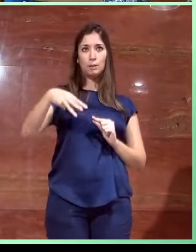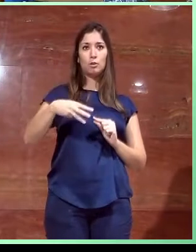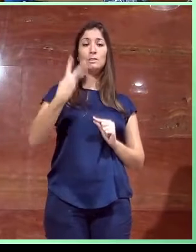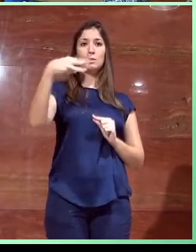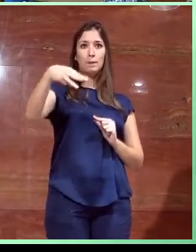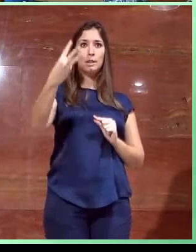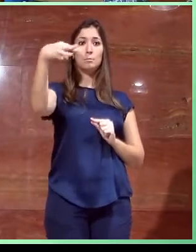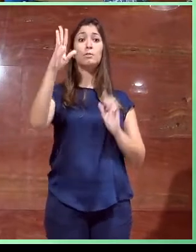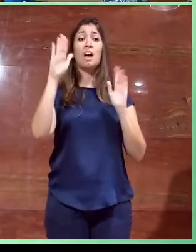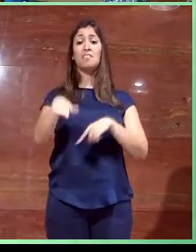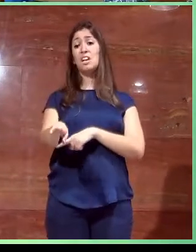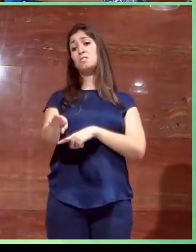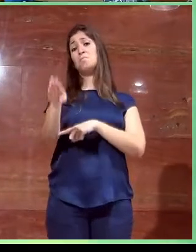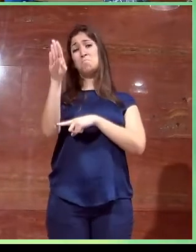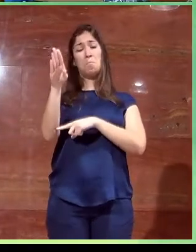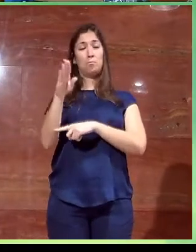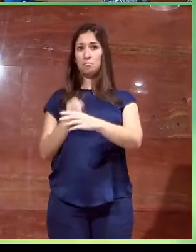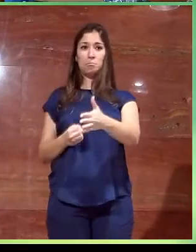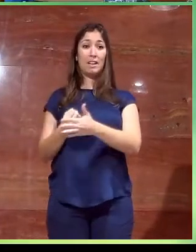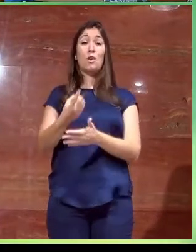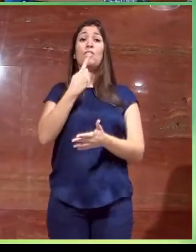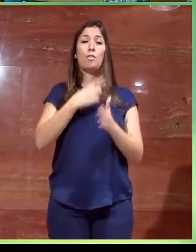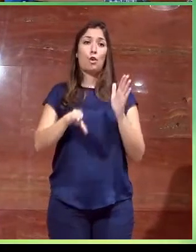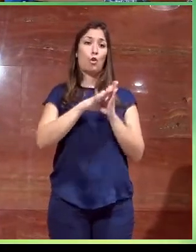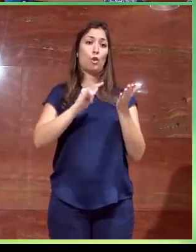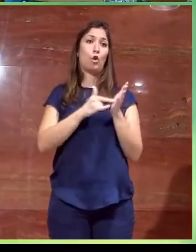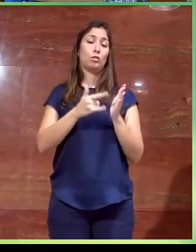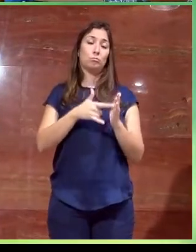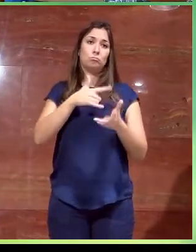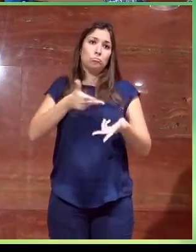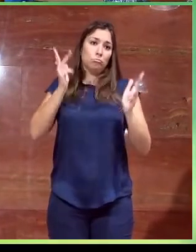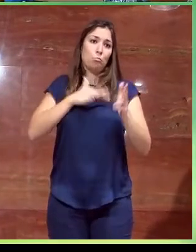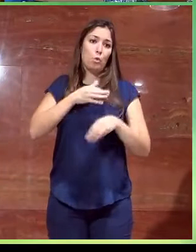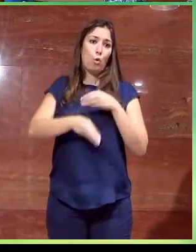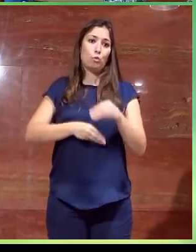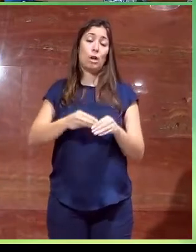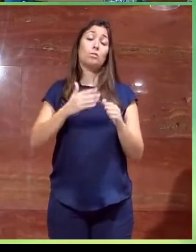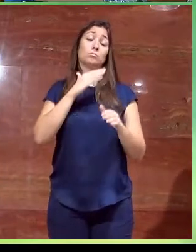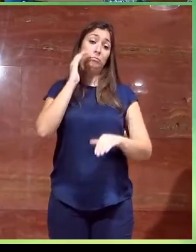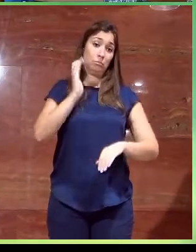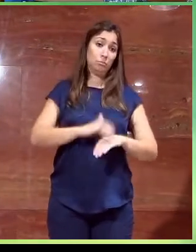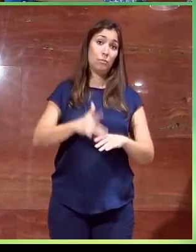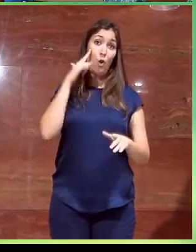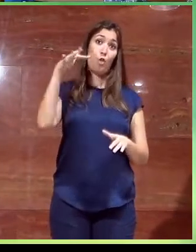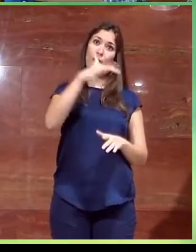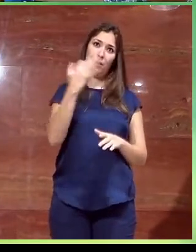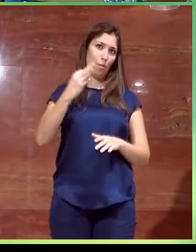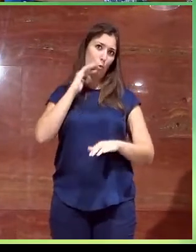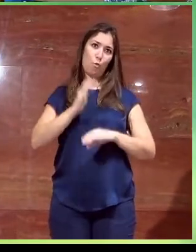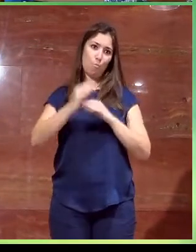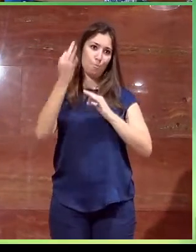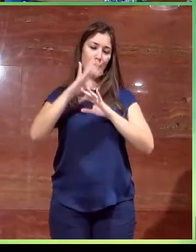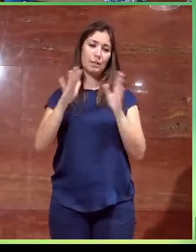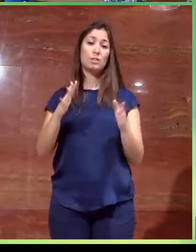el máximo pendiente, con la máxima pendiente que permite el código técnico, como no podía ser por otra parte, estando donde estábamos, ¿no? Y